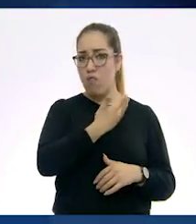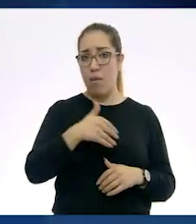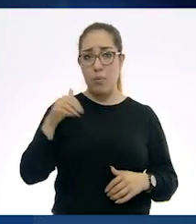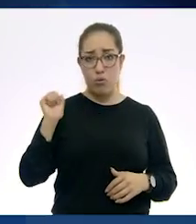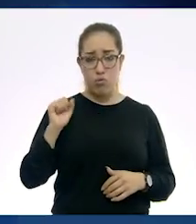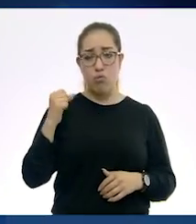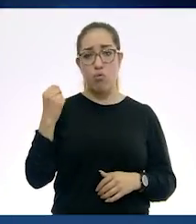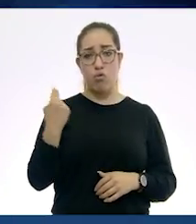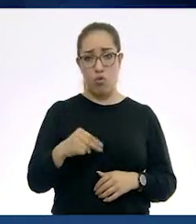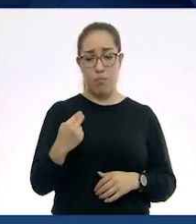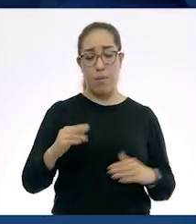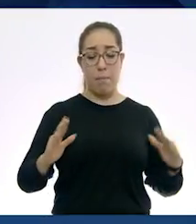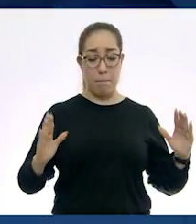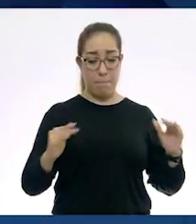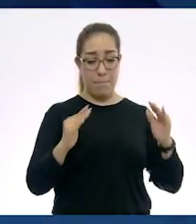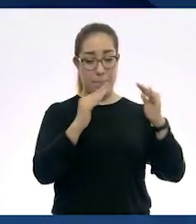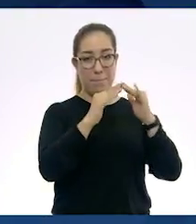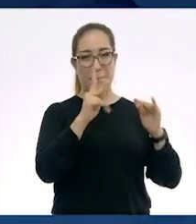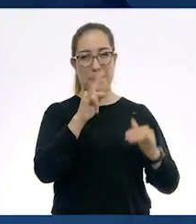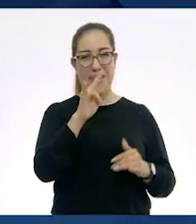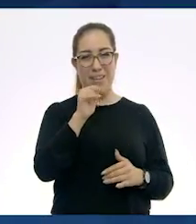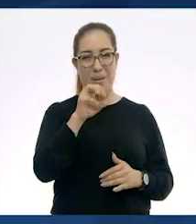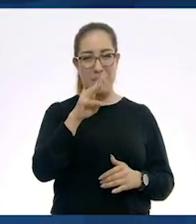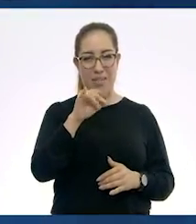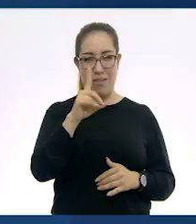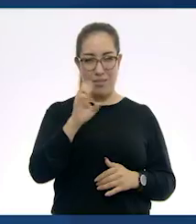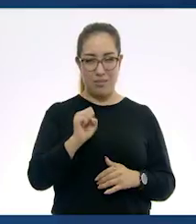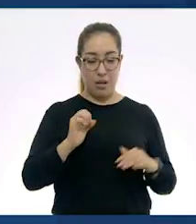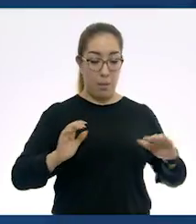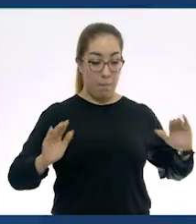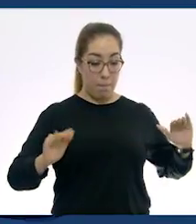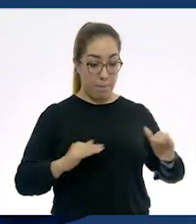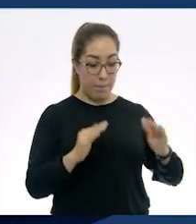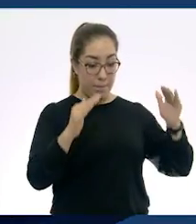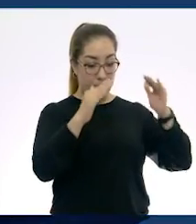que se llaman pirámides. Y dentro de esas pirámides,